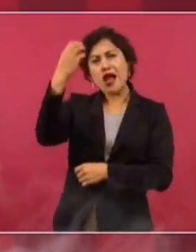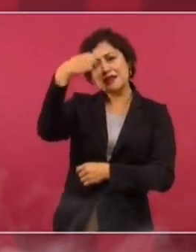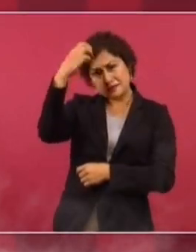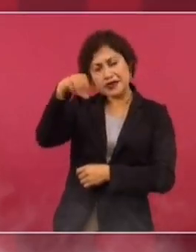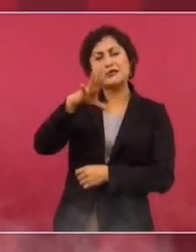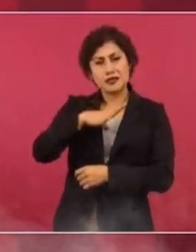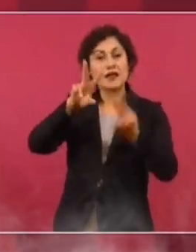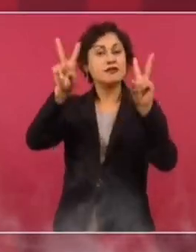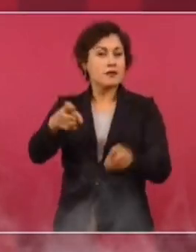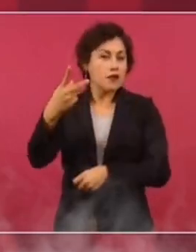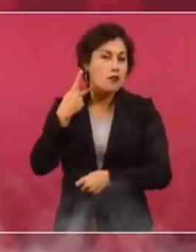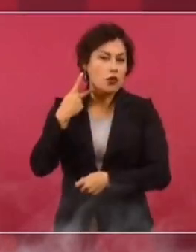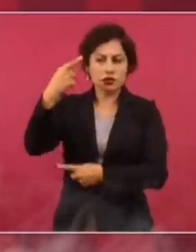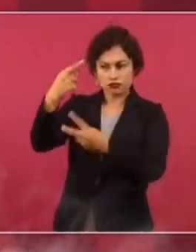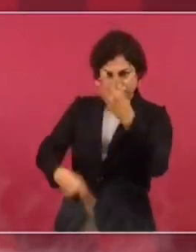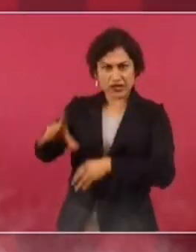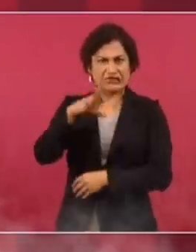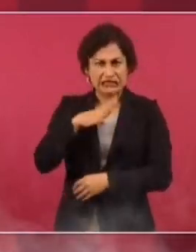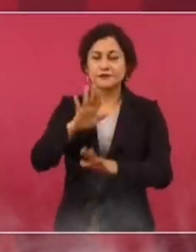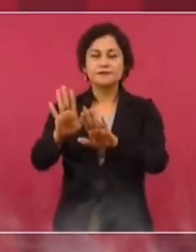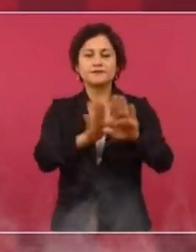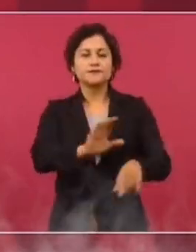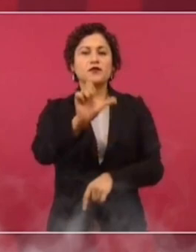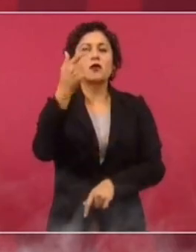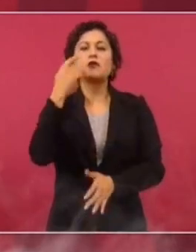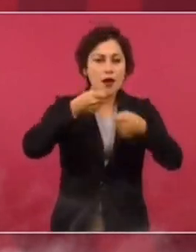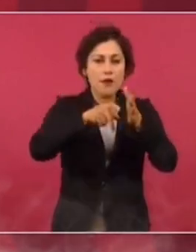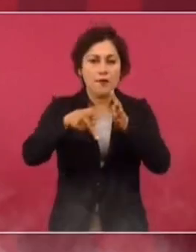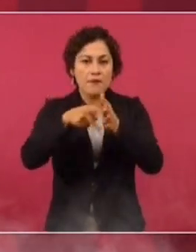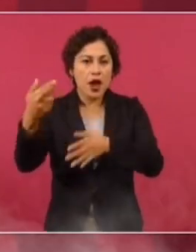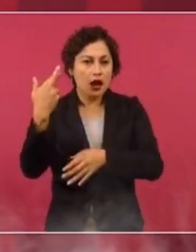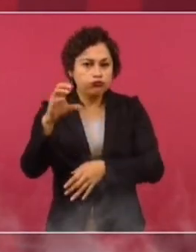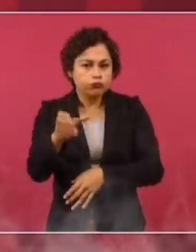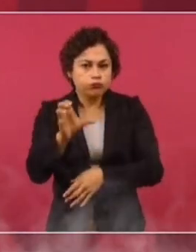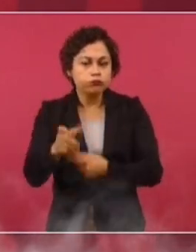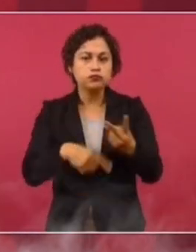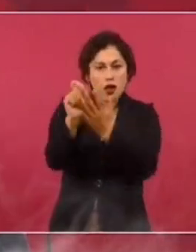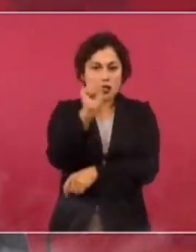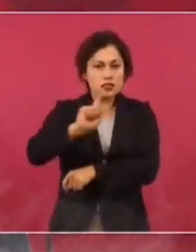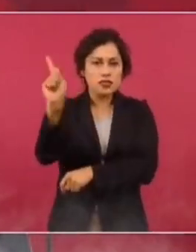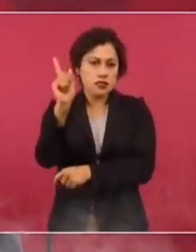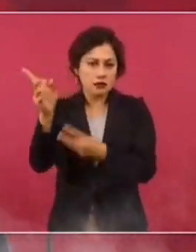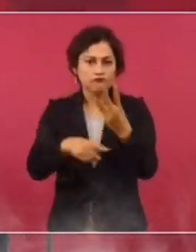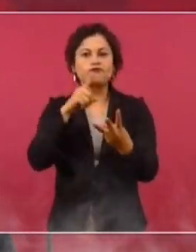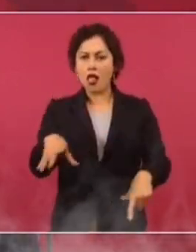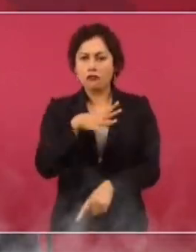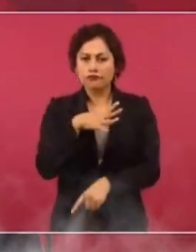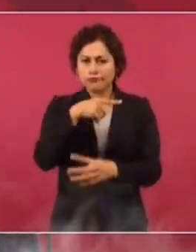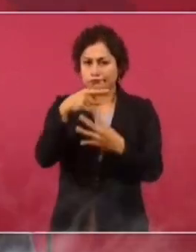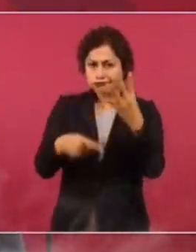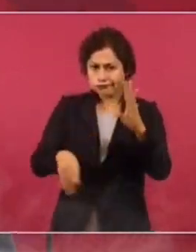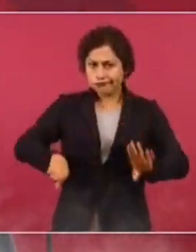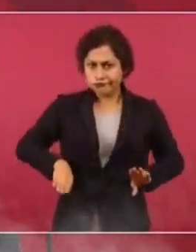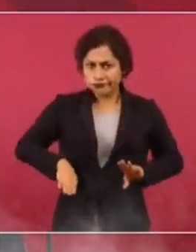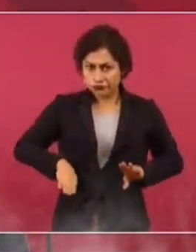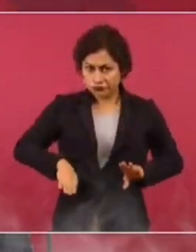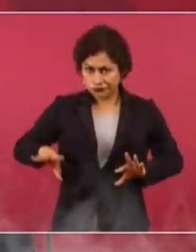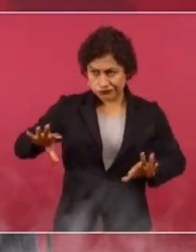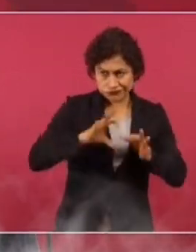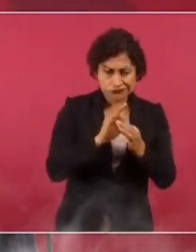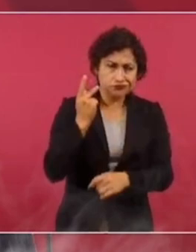política. Yo me refiero a que, a ver, un conductor de radio, un intelectual orgánico, un millonario. No,